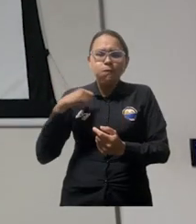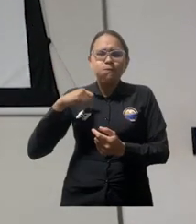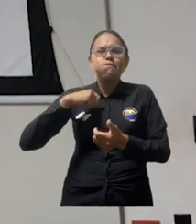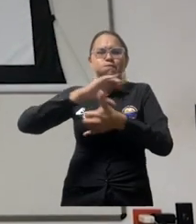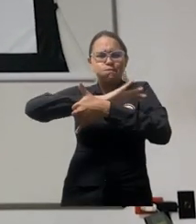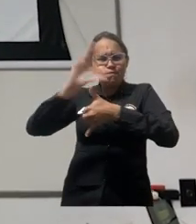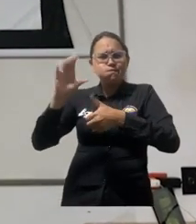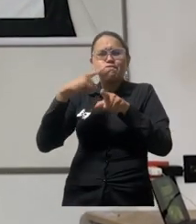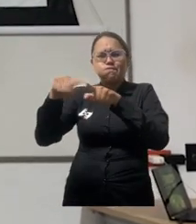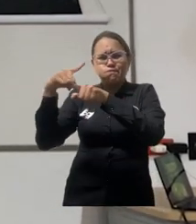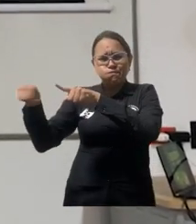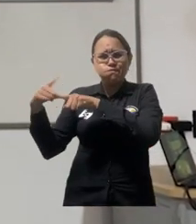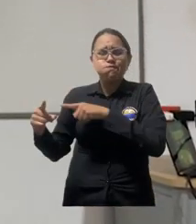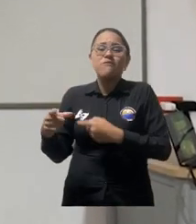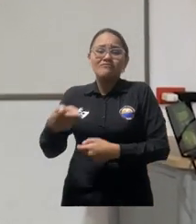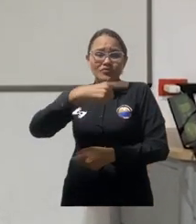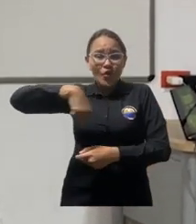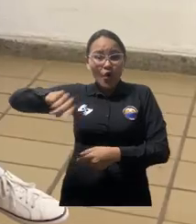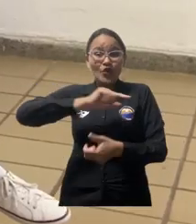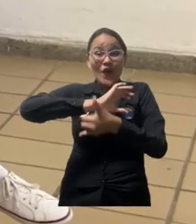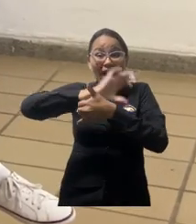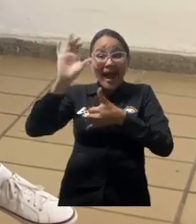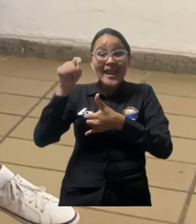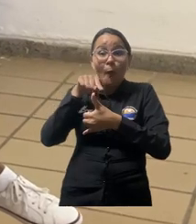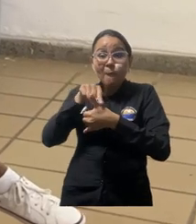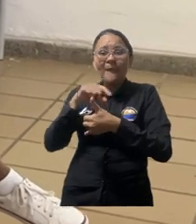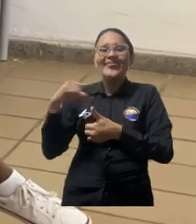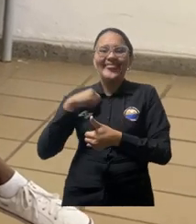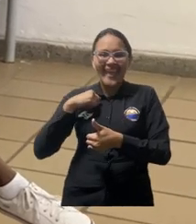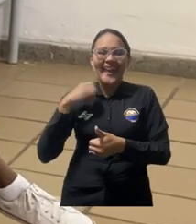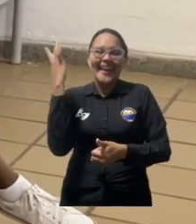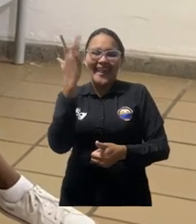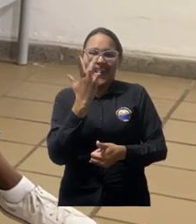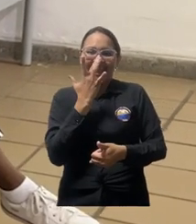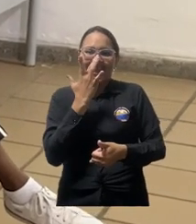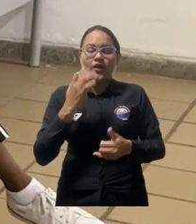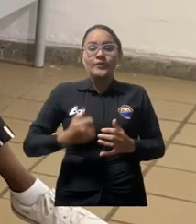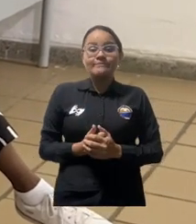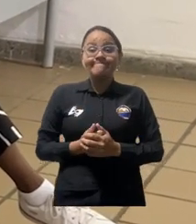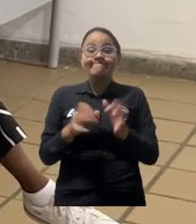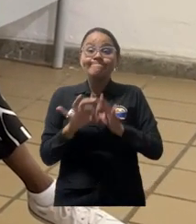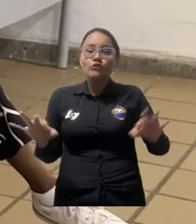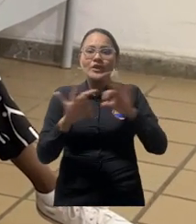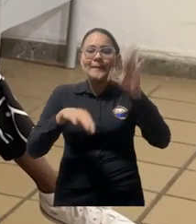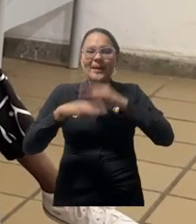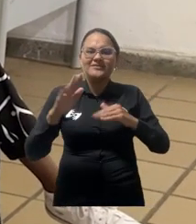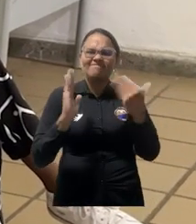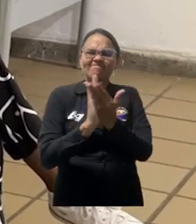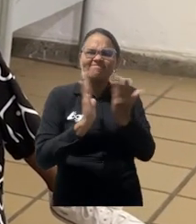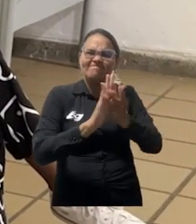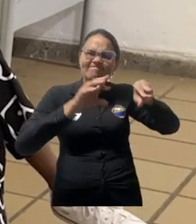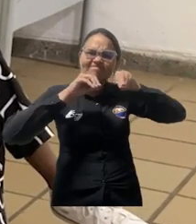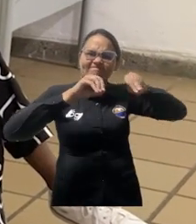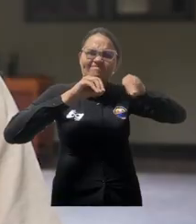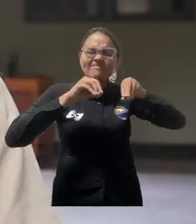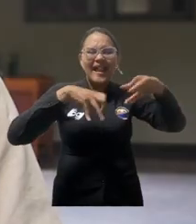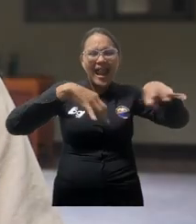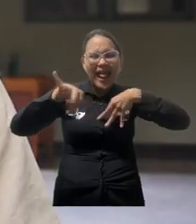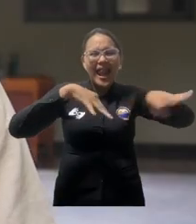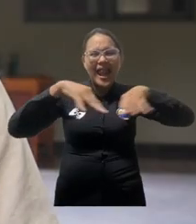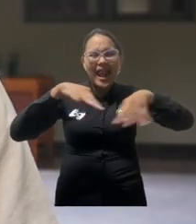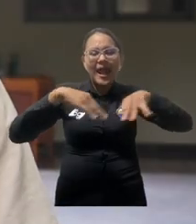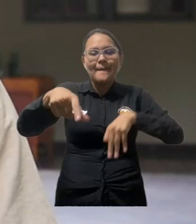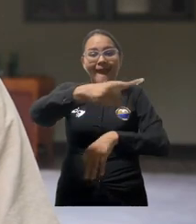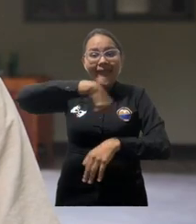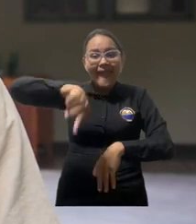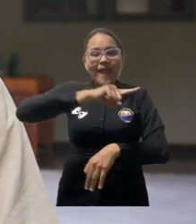y que en el Caribe colombiano también habemos negros, eso hacemos como organización. Es precisamente la educación el escenario